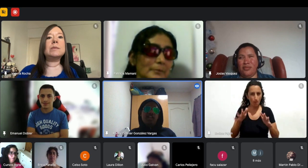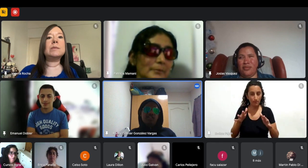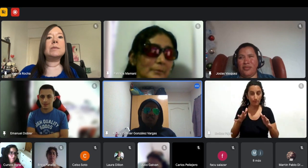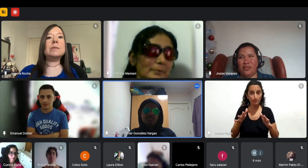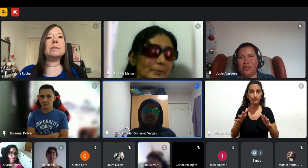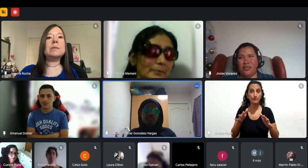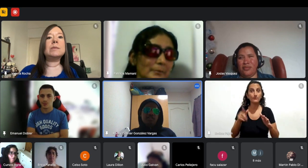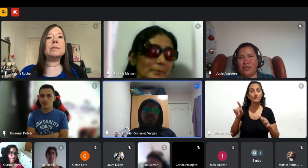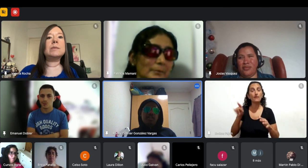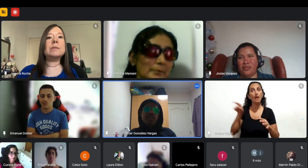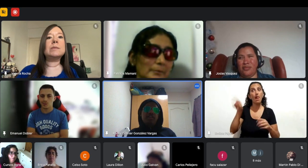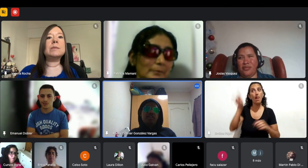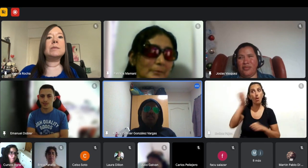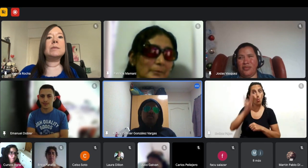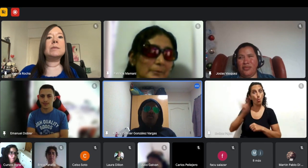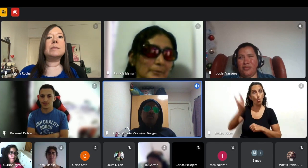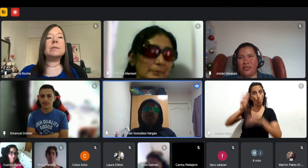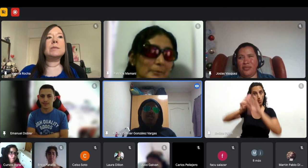universidad